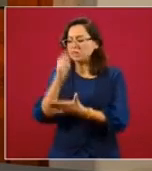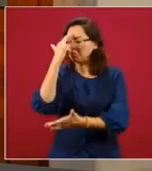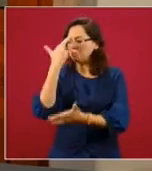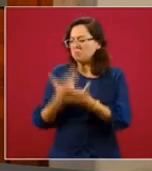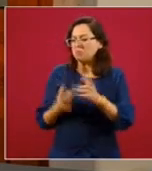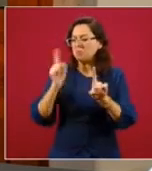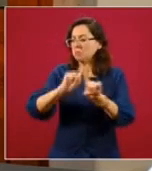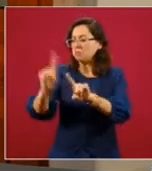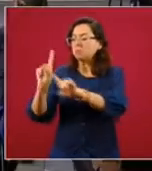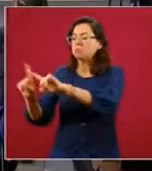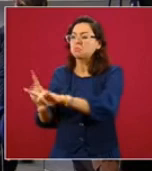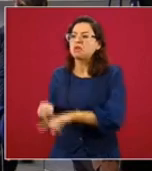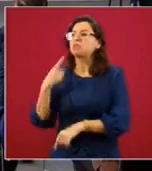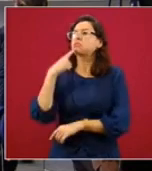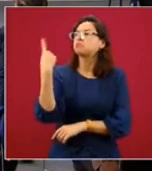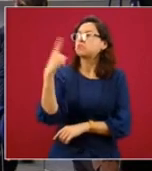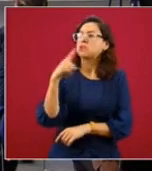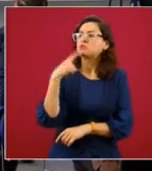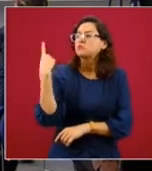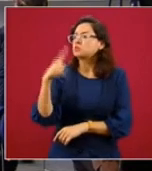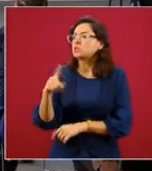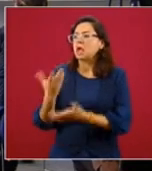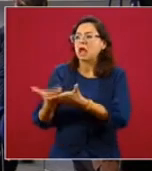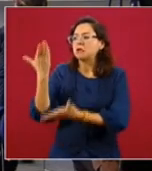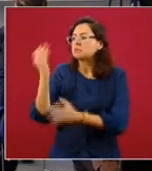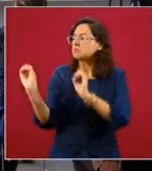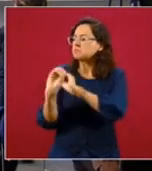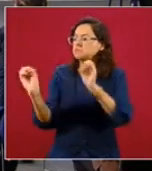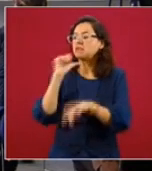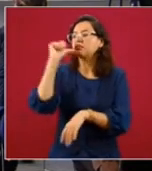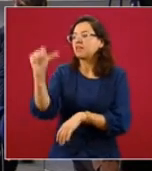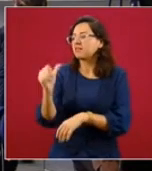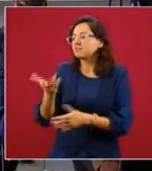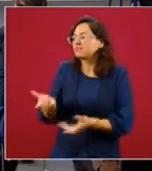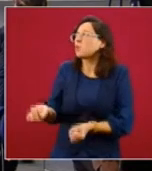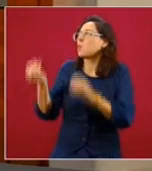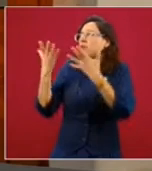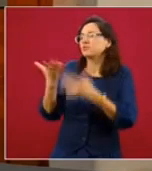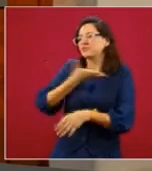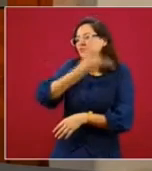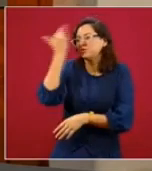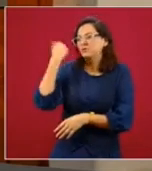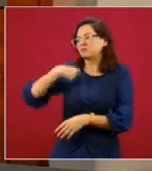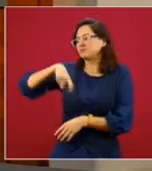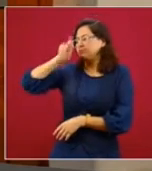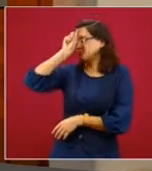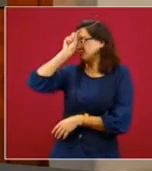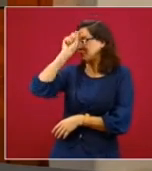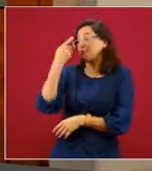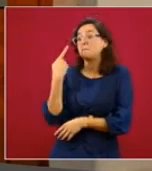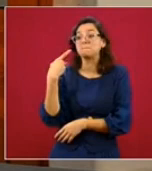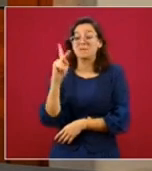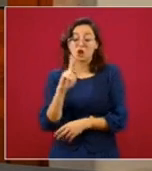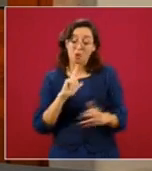pero homicidios, no, el de la línea de hombres y mujeres.